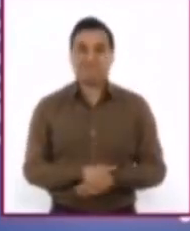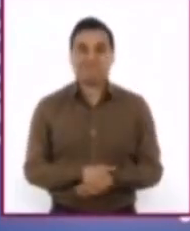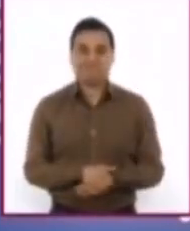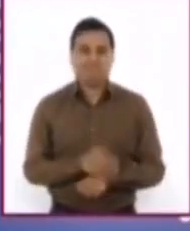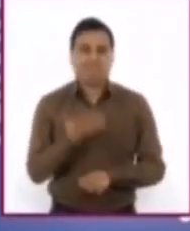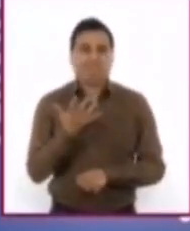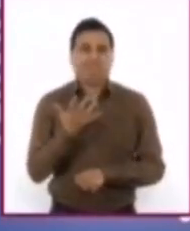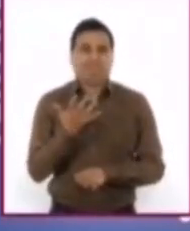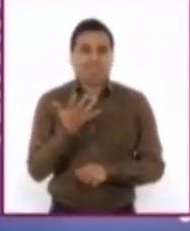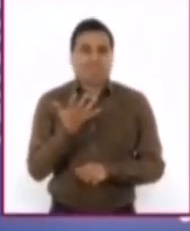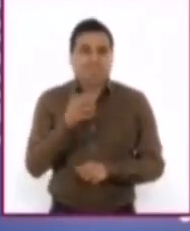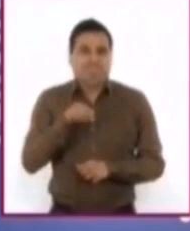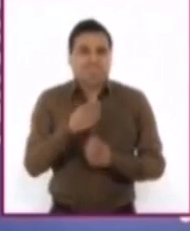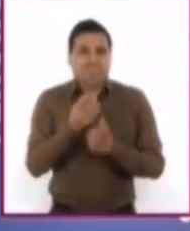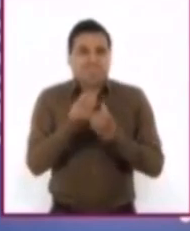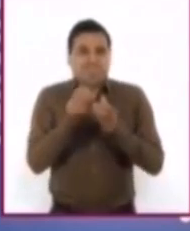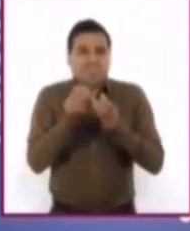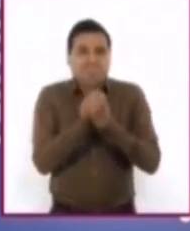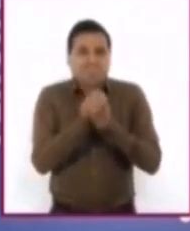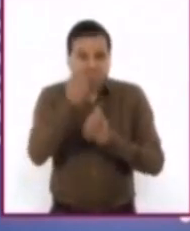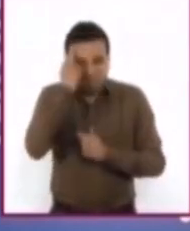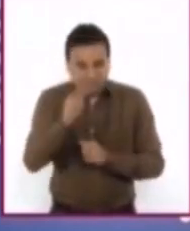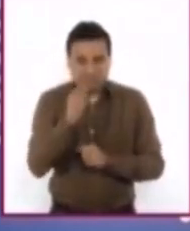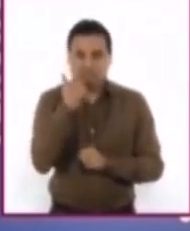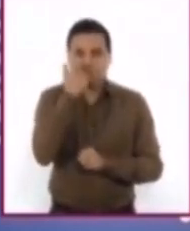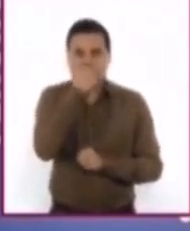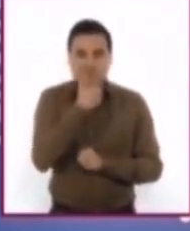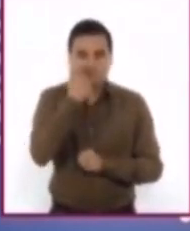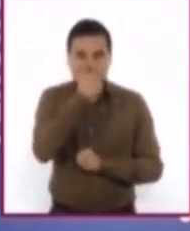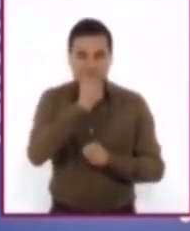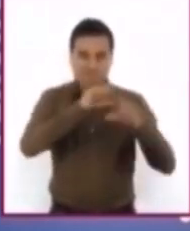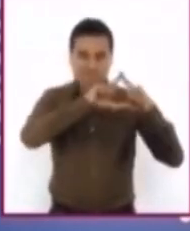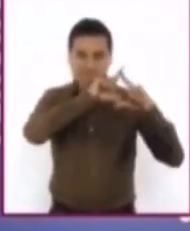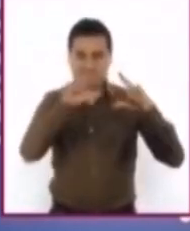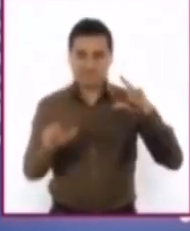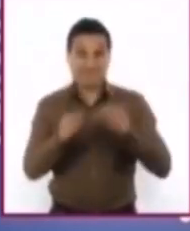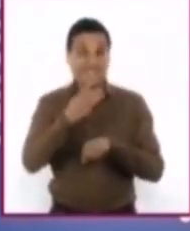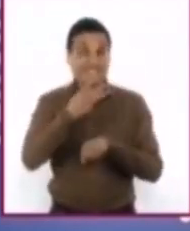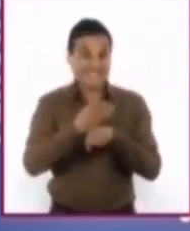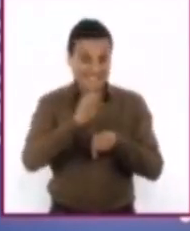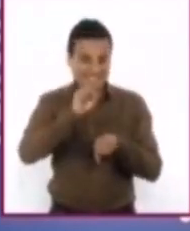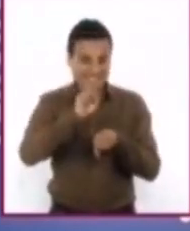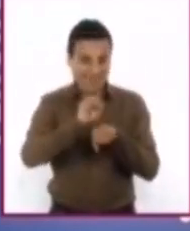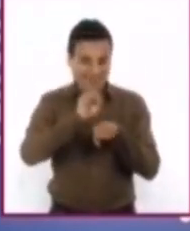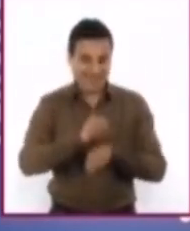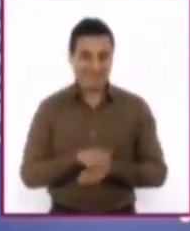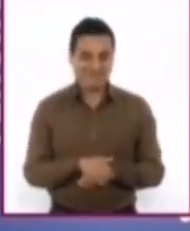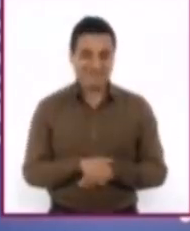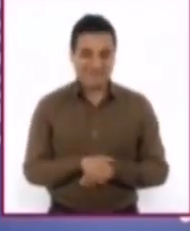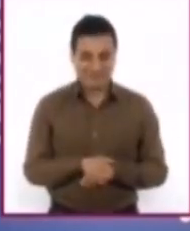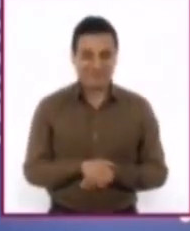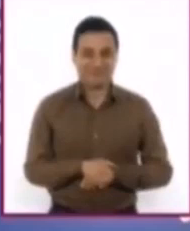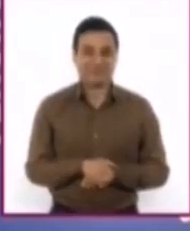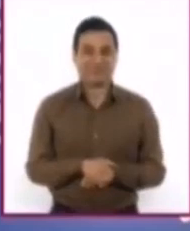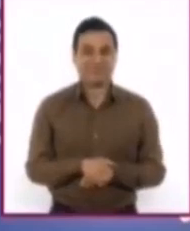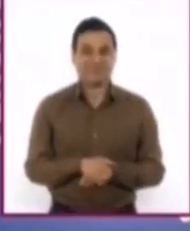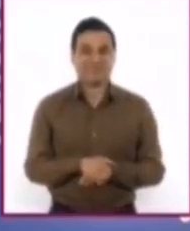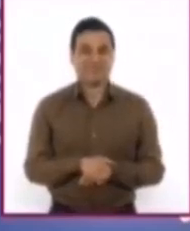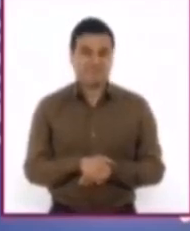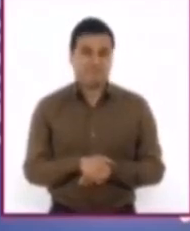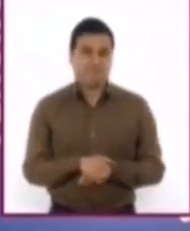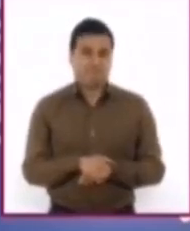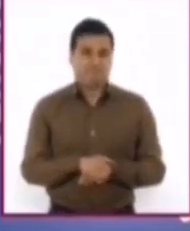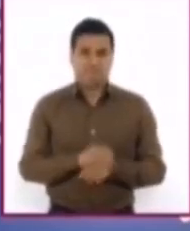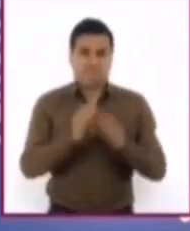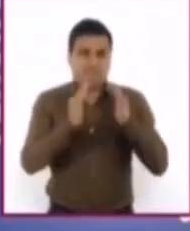diseñada para las y los estudiantes de todo el país que cursan el tercer grado de secundaria en este nuevo ciclo escolar, que no por ser